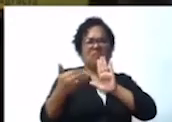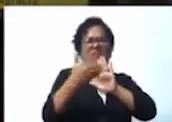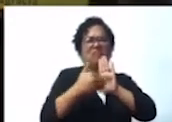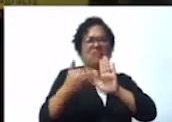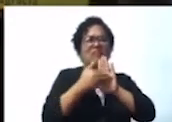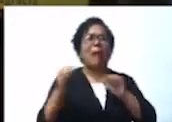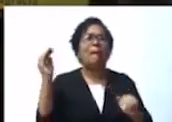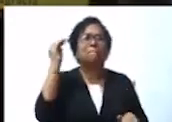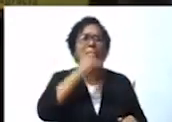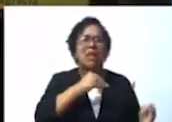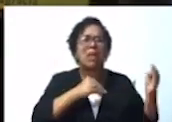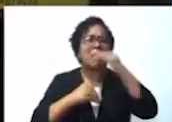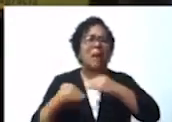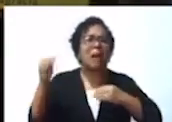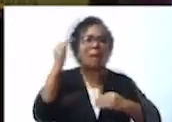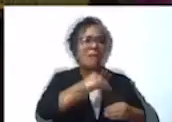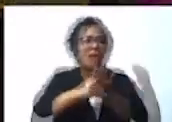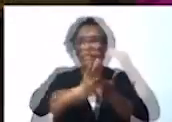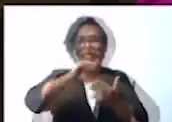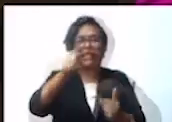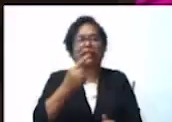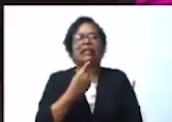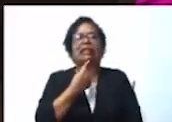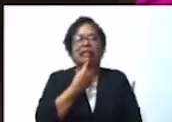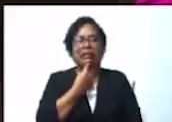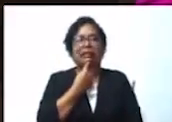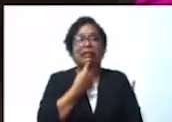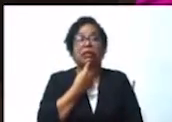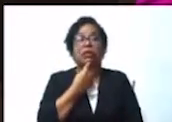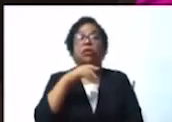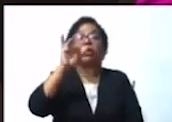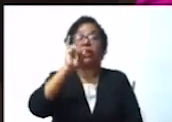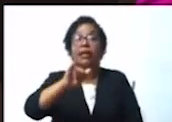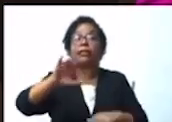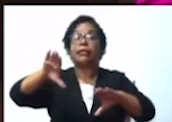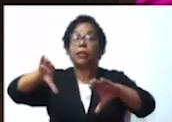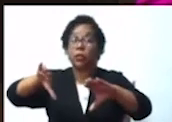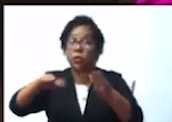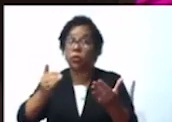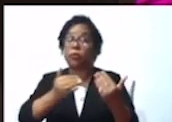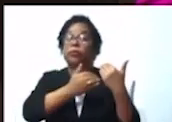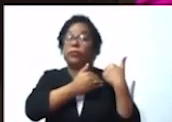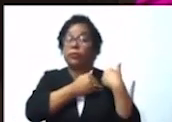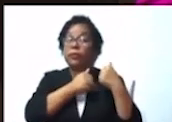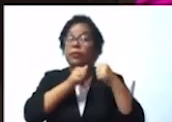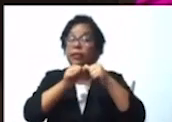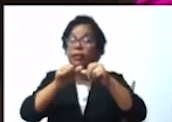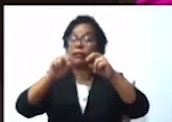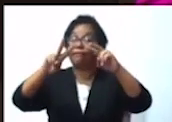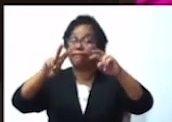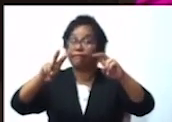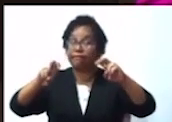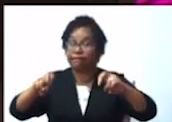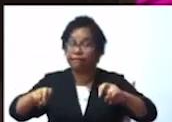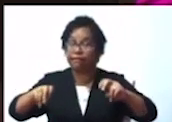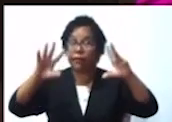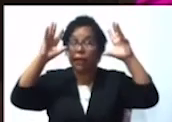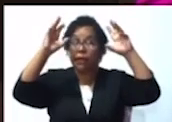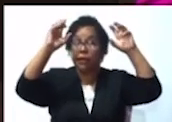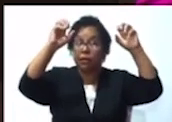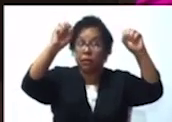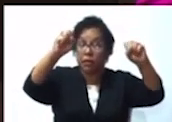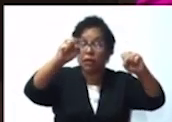el Dicón y el Dicón, lo acuso directo. Porque esa comisión, la comisión encabezada por el diputado Víctor Fadul,